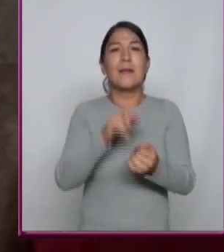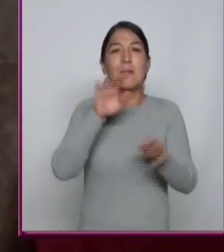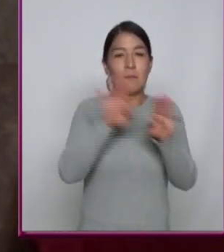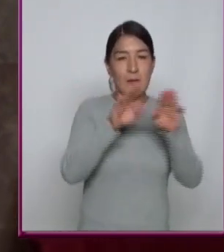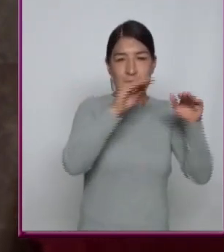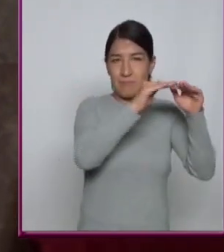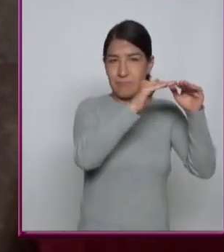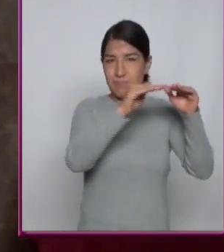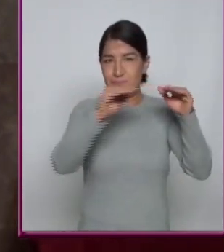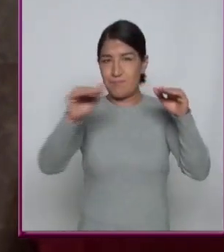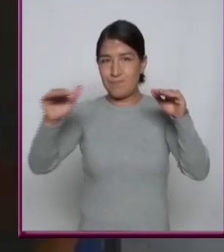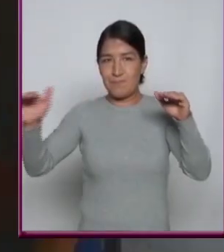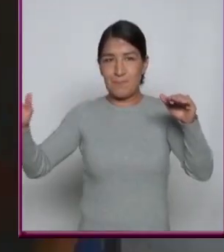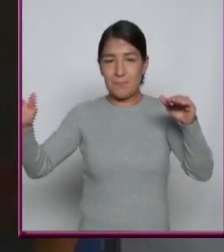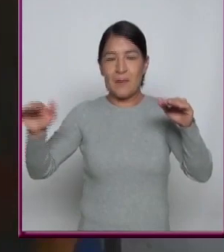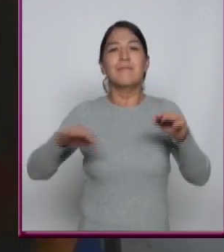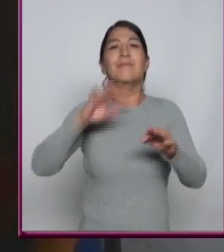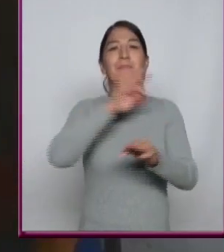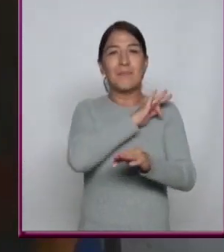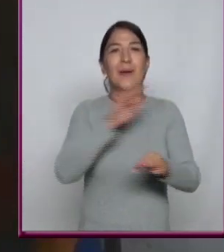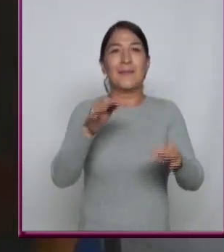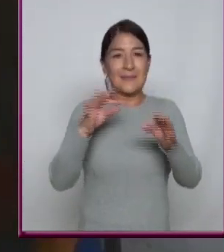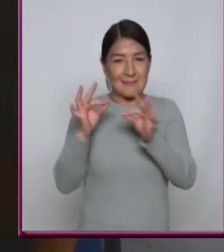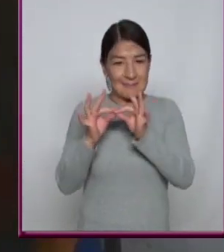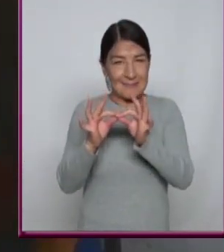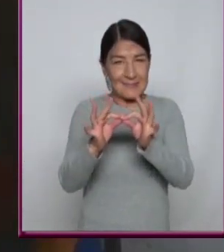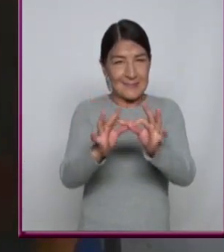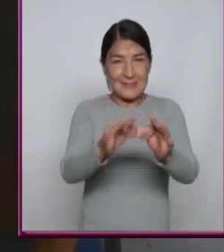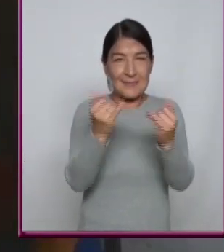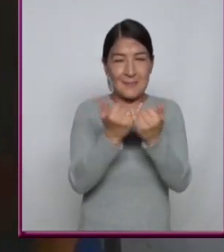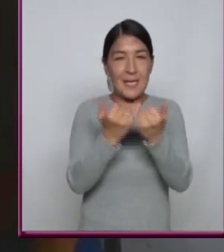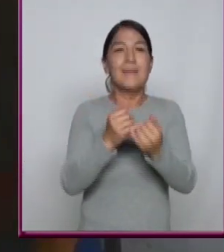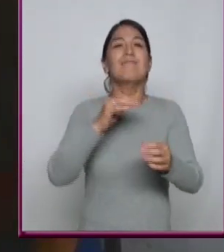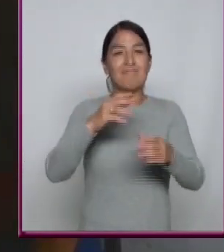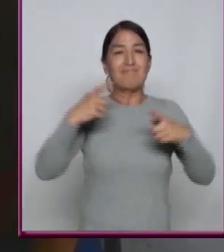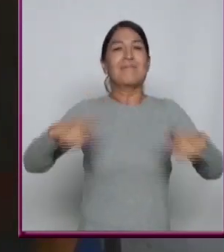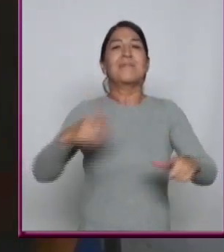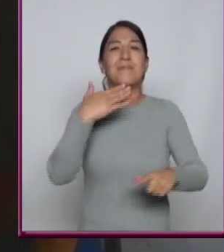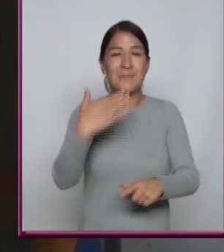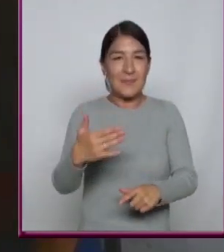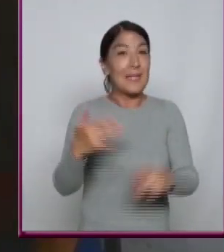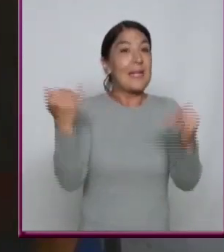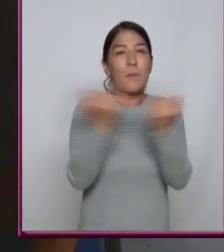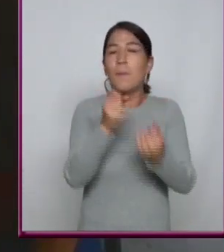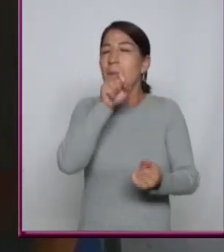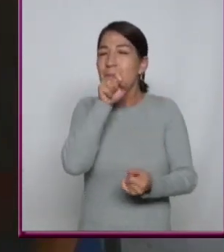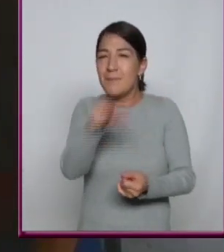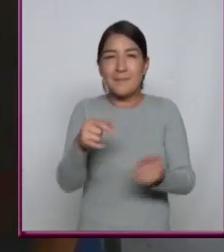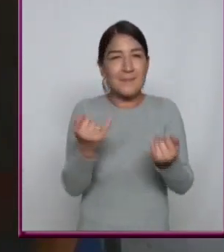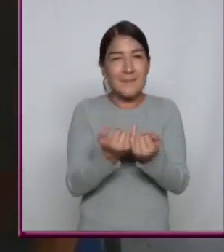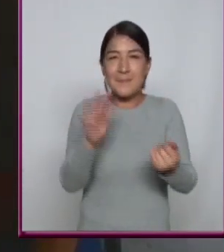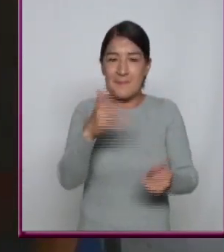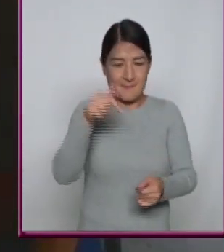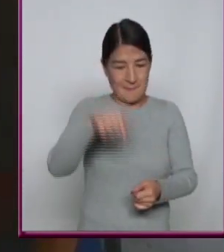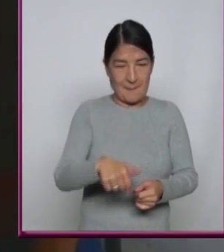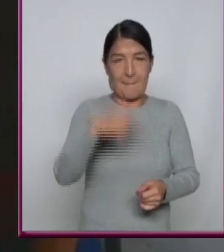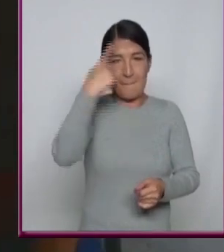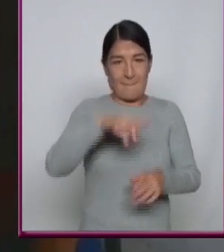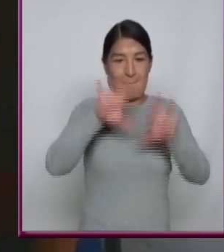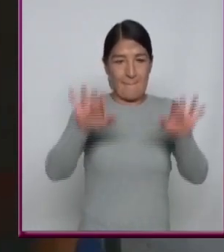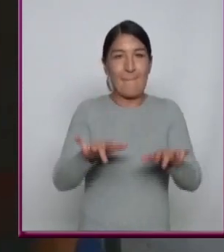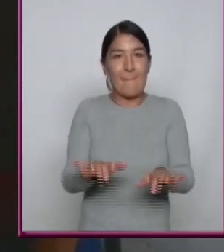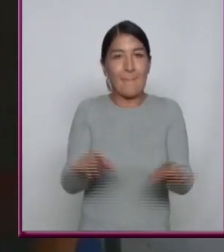secuencia Precisa Siempre llegamos Al resultado Que es el pastel Y De igual manera Hay algoritmos De